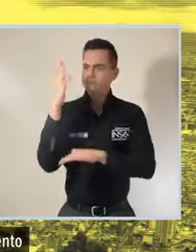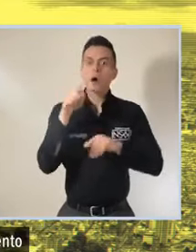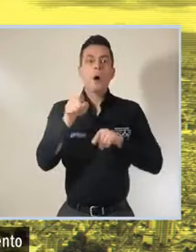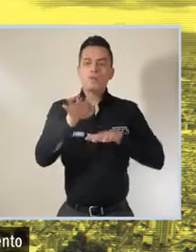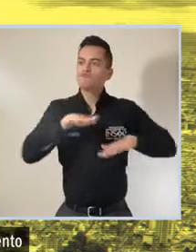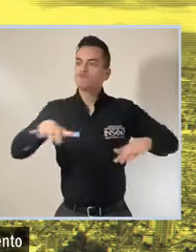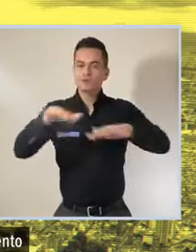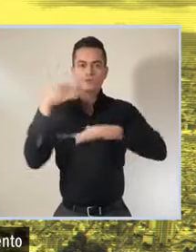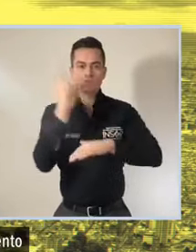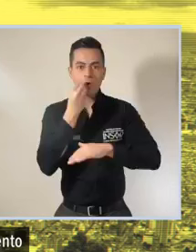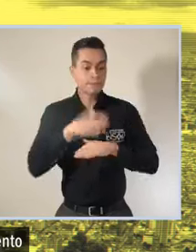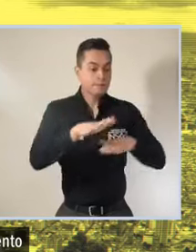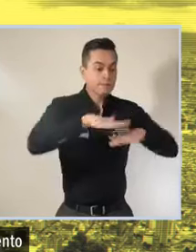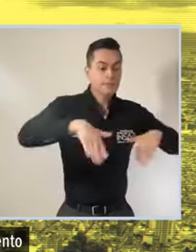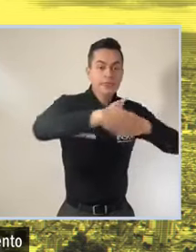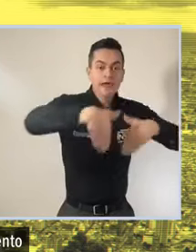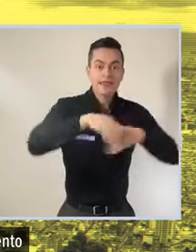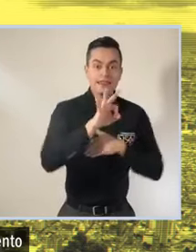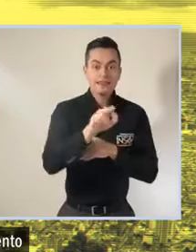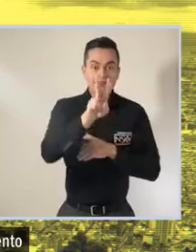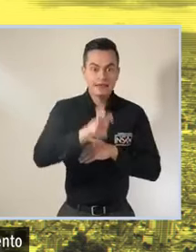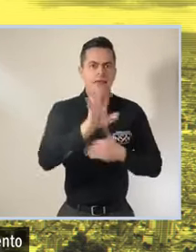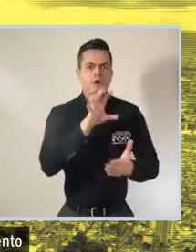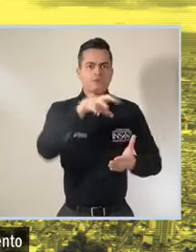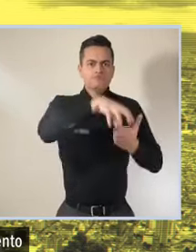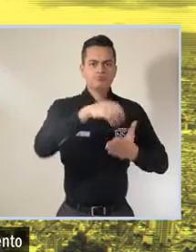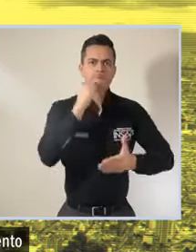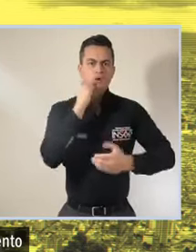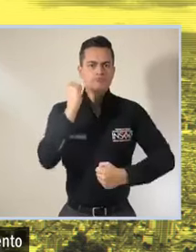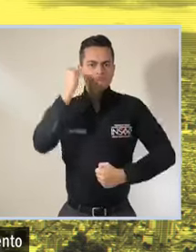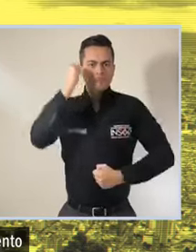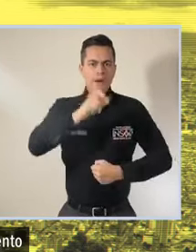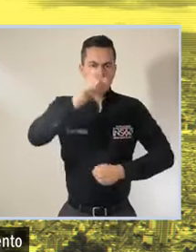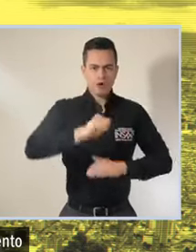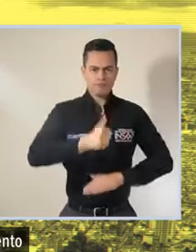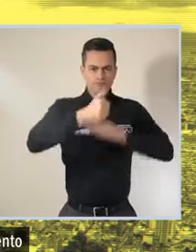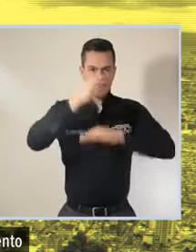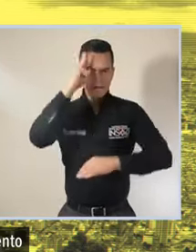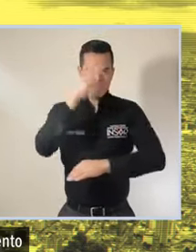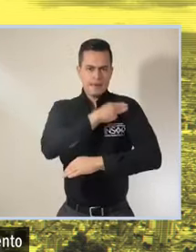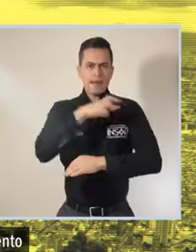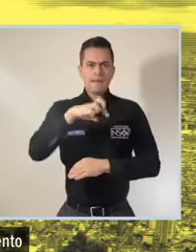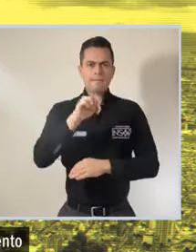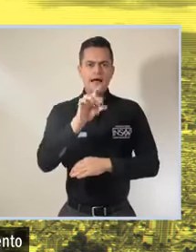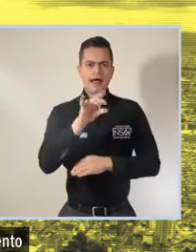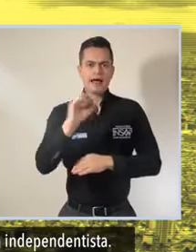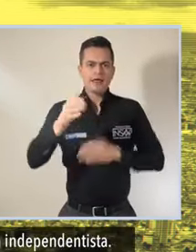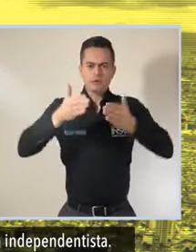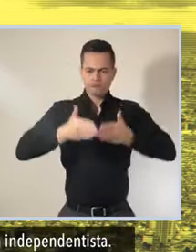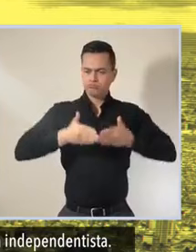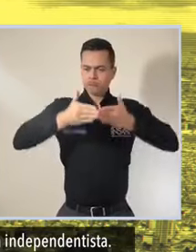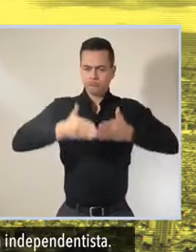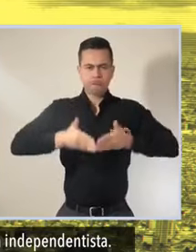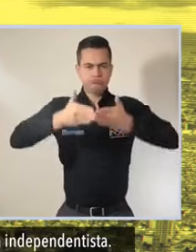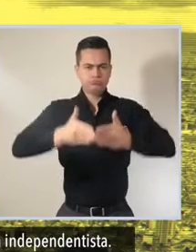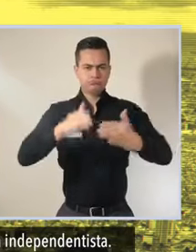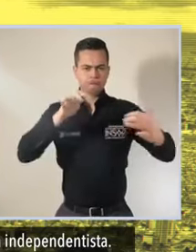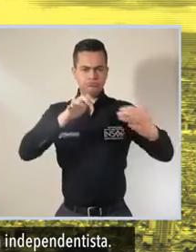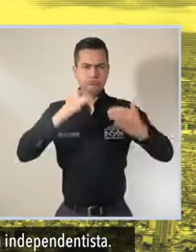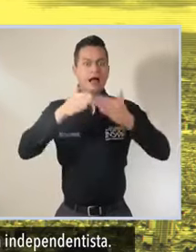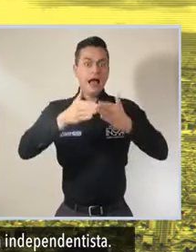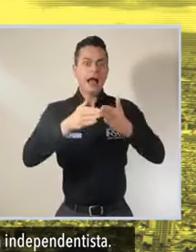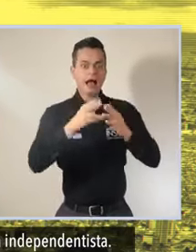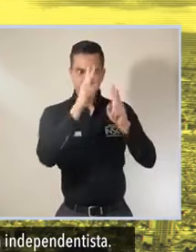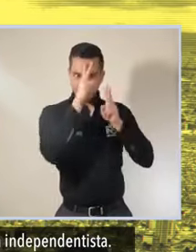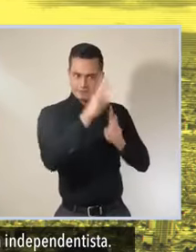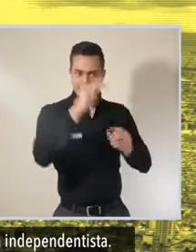a la altura de la calle 37 tenemos el monumento al almirante José Prudencio Padilla que nos recuerda en